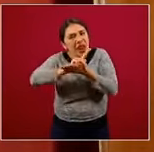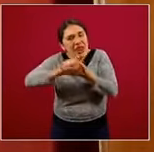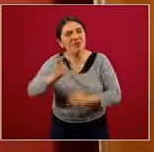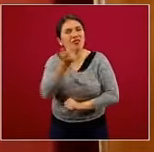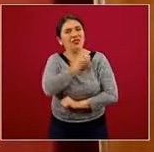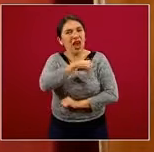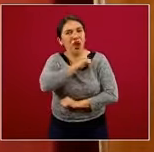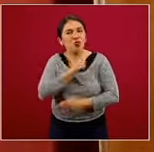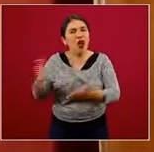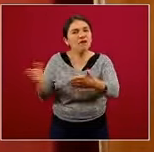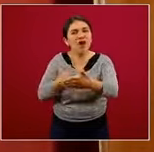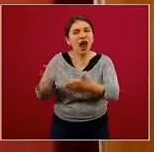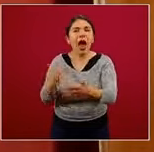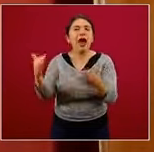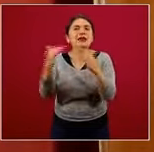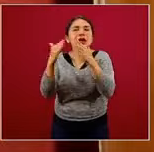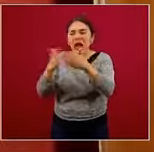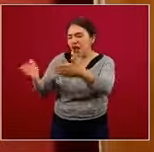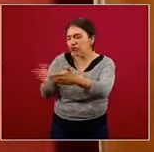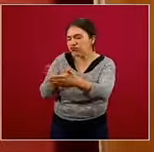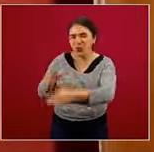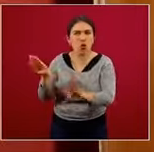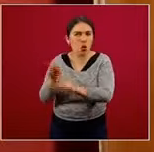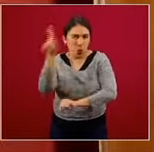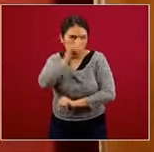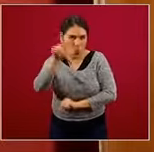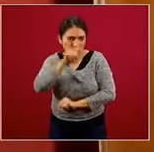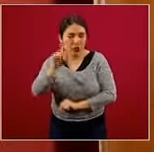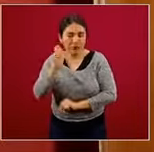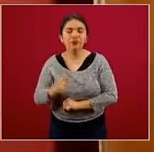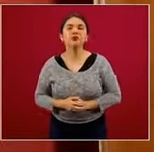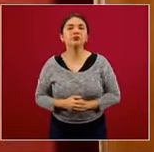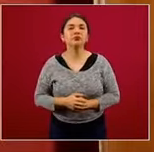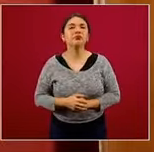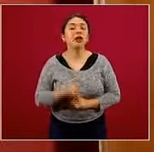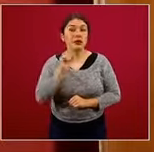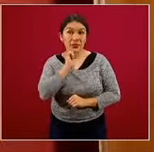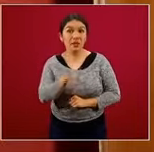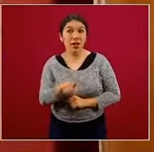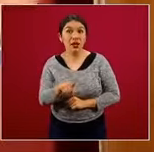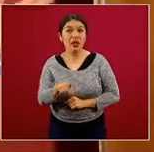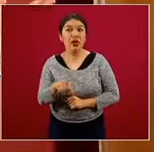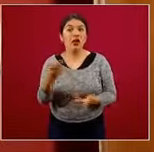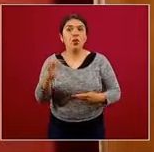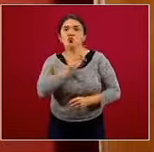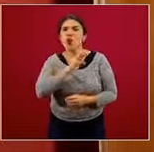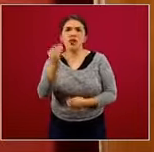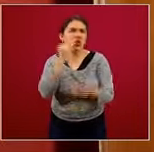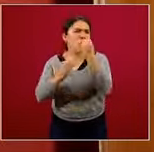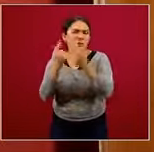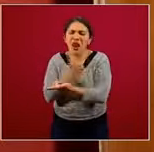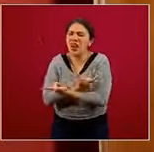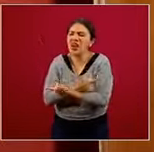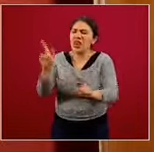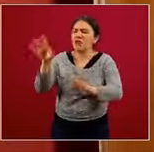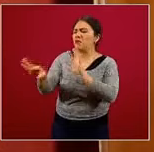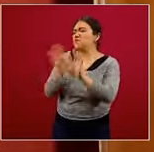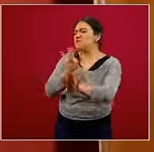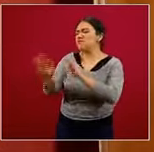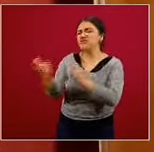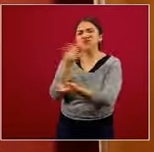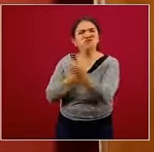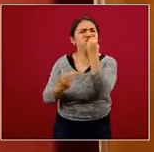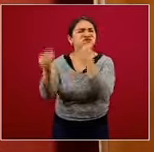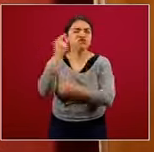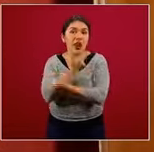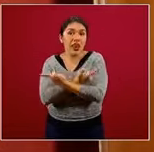saludable, de la que nosotros recomendamos. Y también, desde luego, podían comer ad libitum, lo que